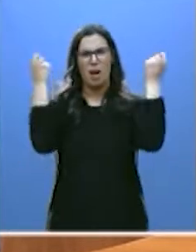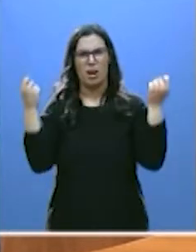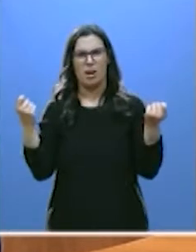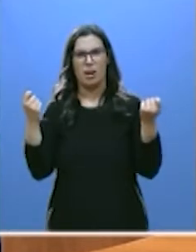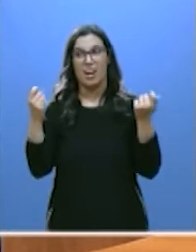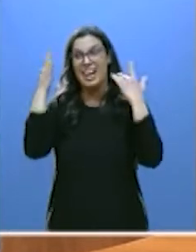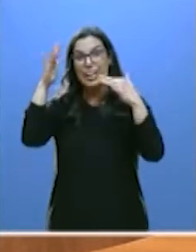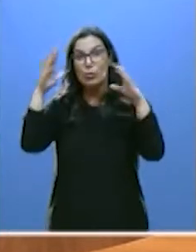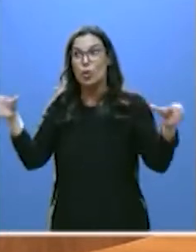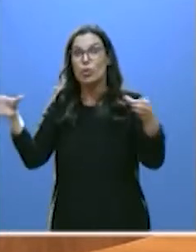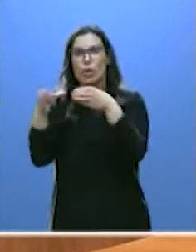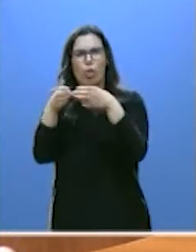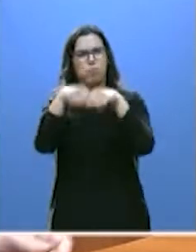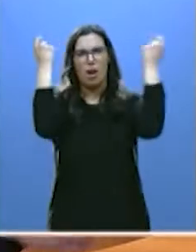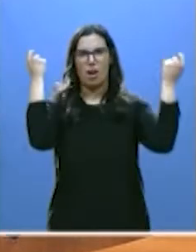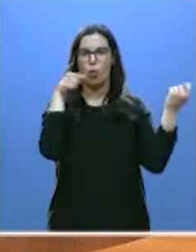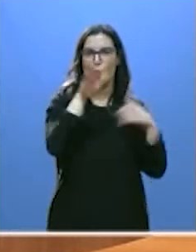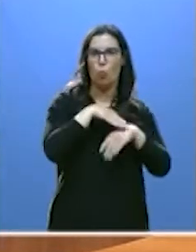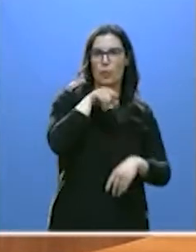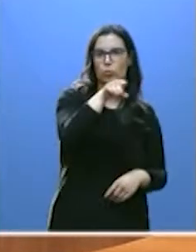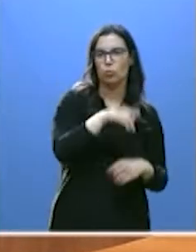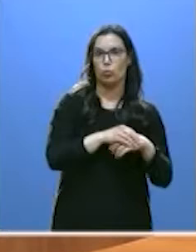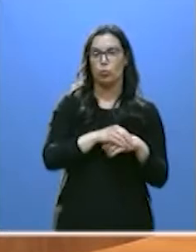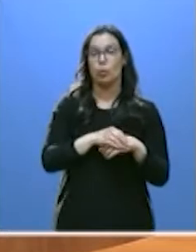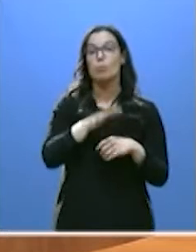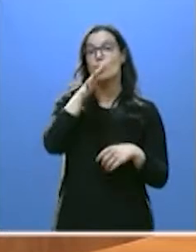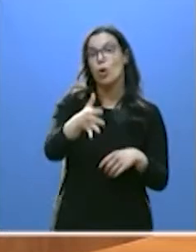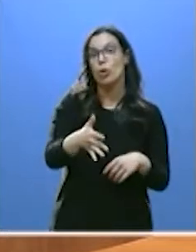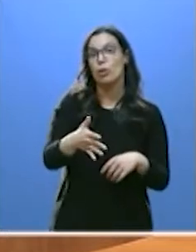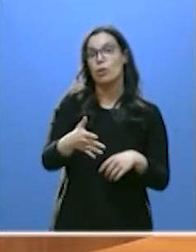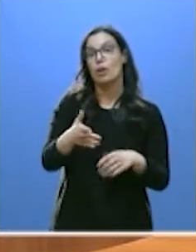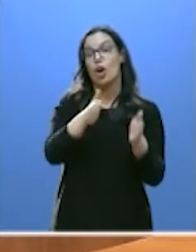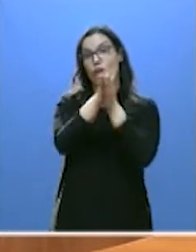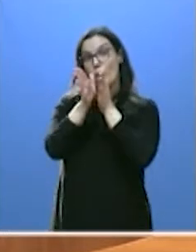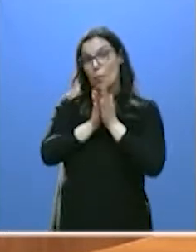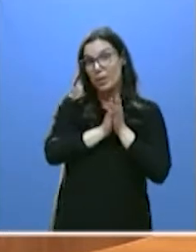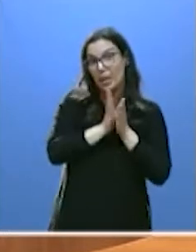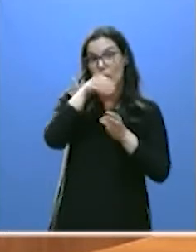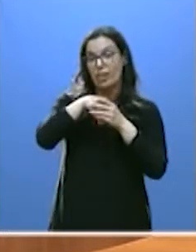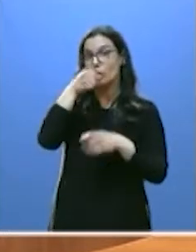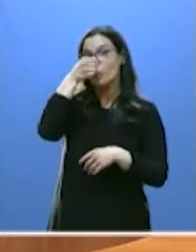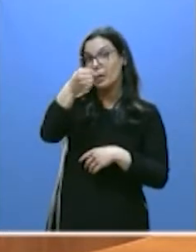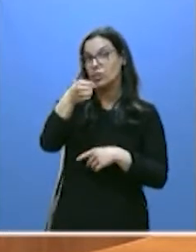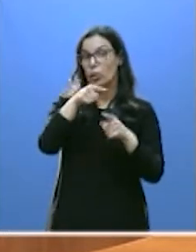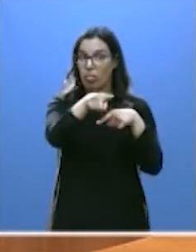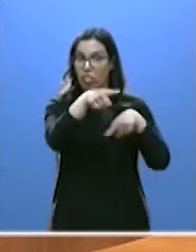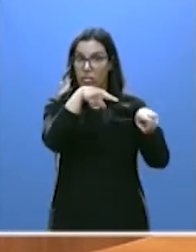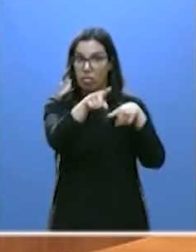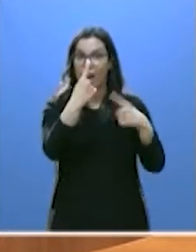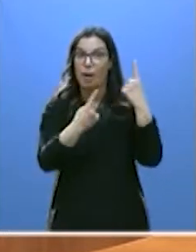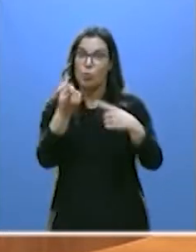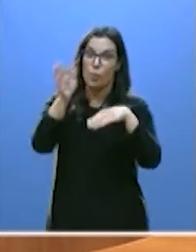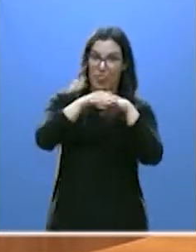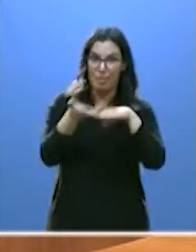colectiva en Castilla y León. Zarandeado por las olas de sus compañeros de partido que le hacen sombra.